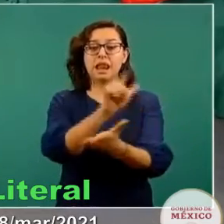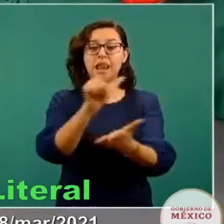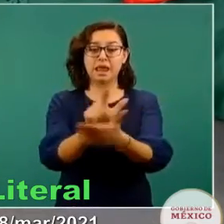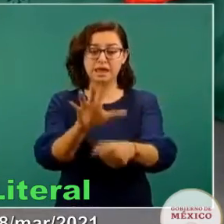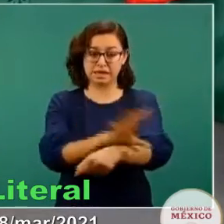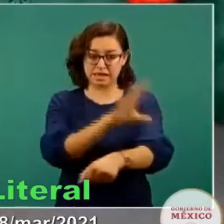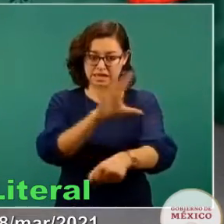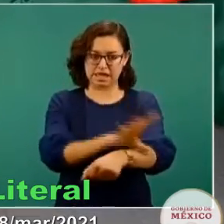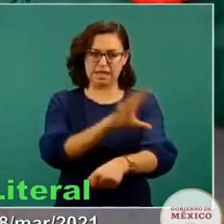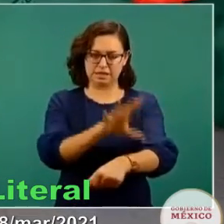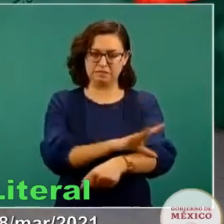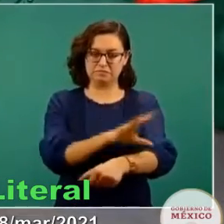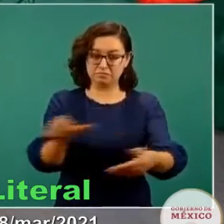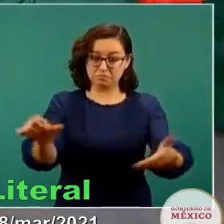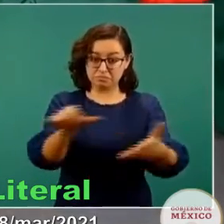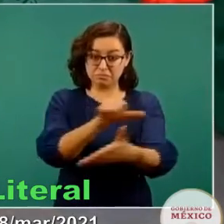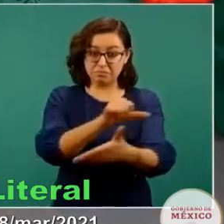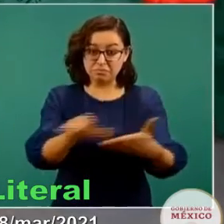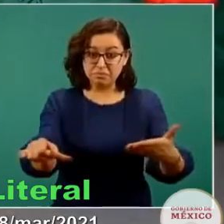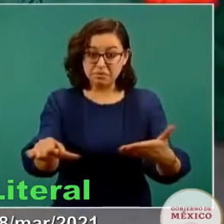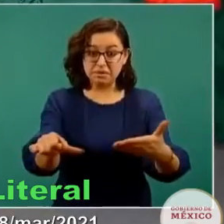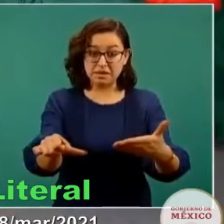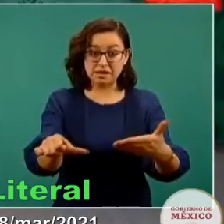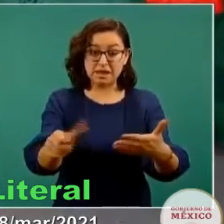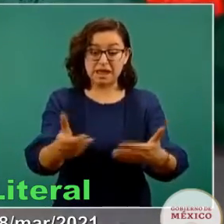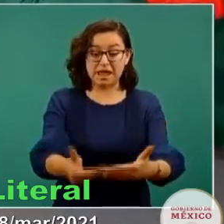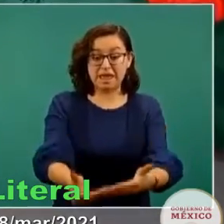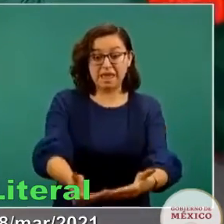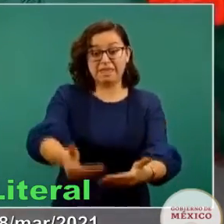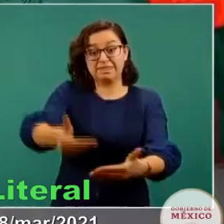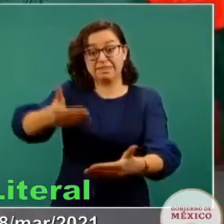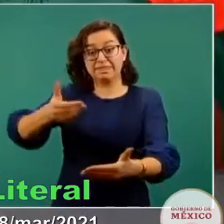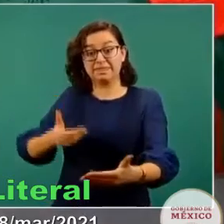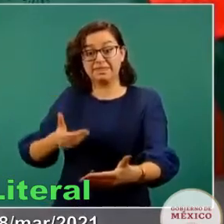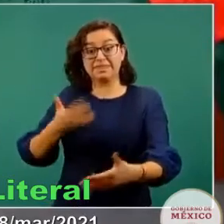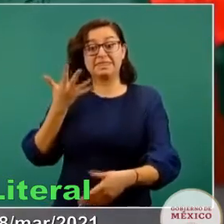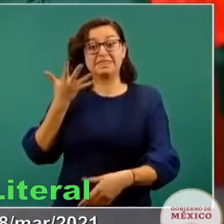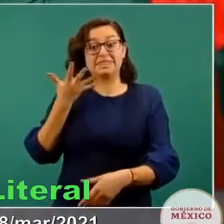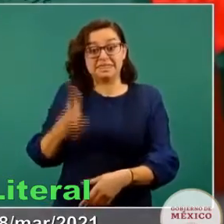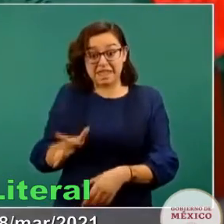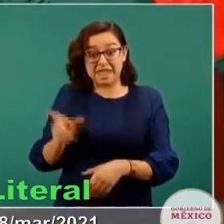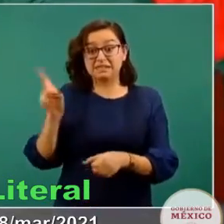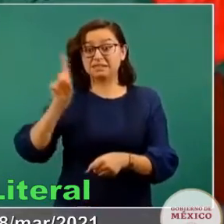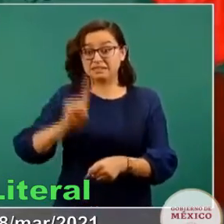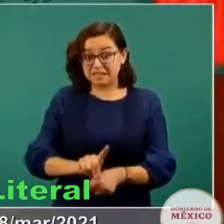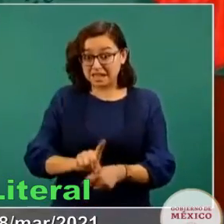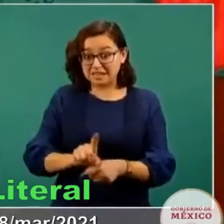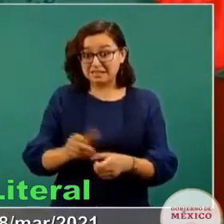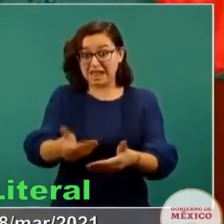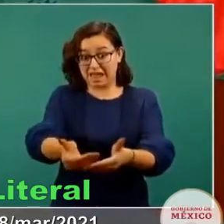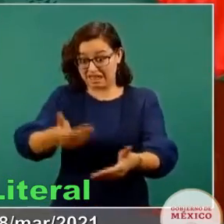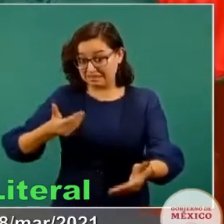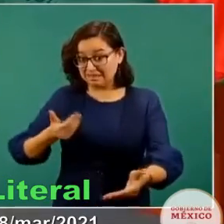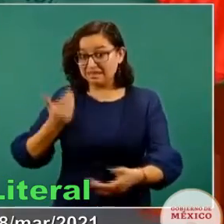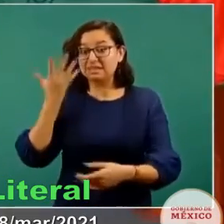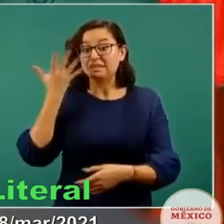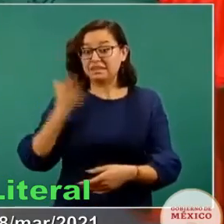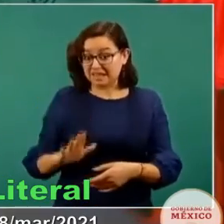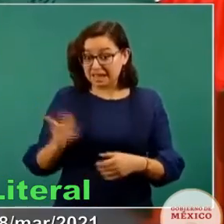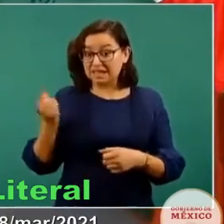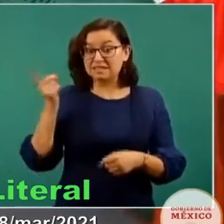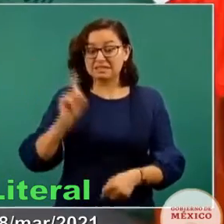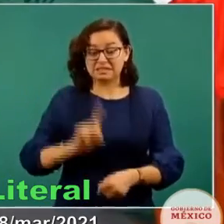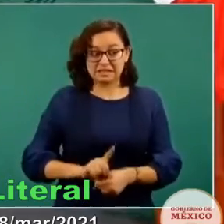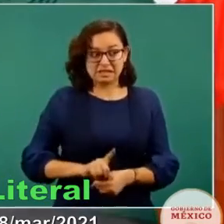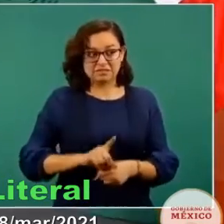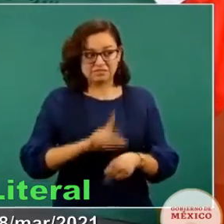antes le habían corregido la plana a ese juez los